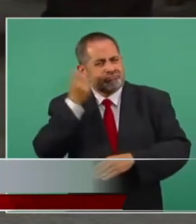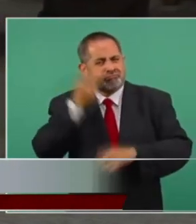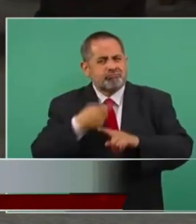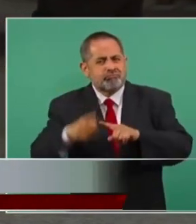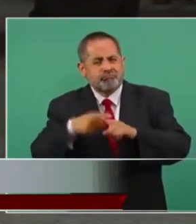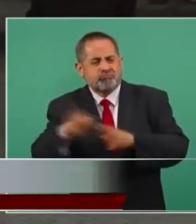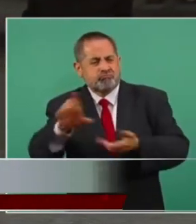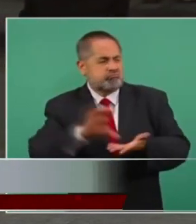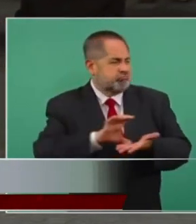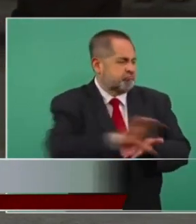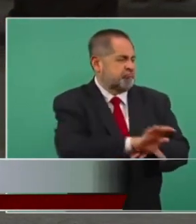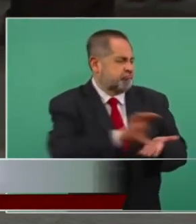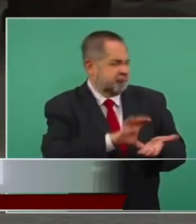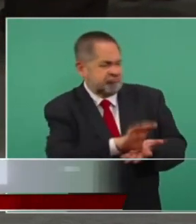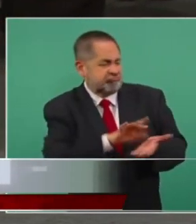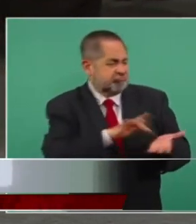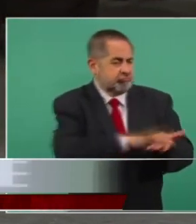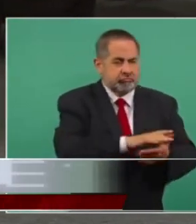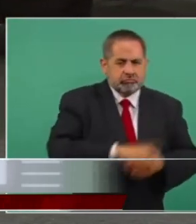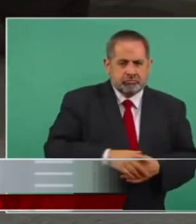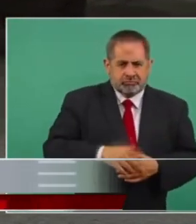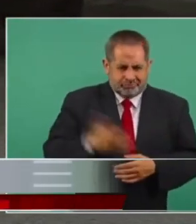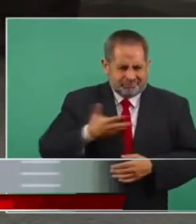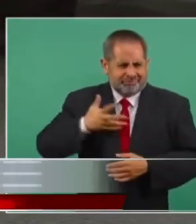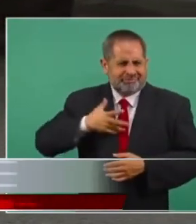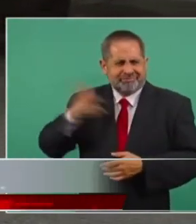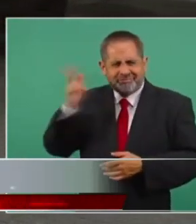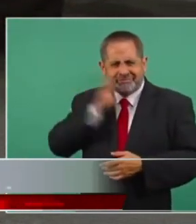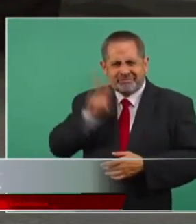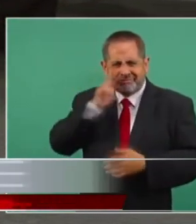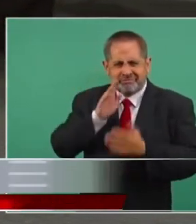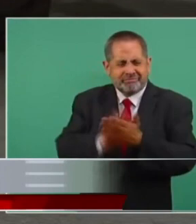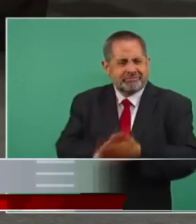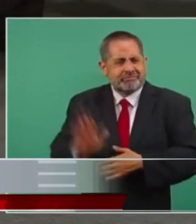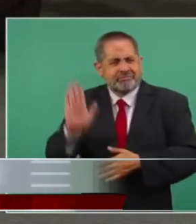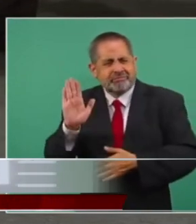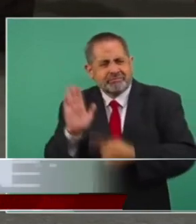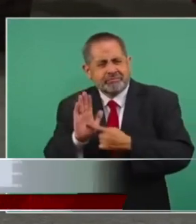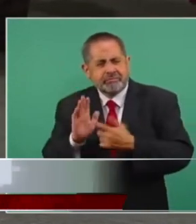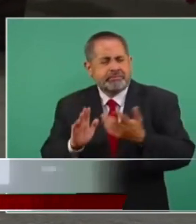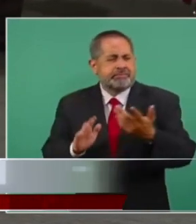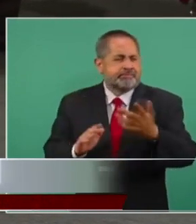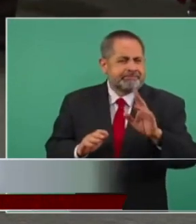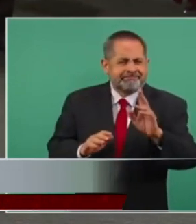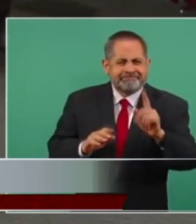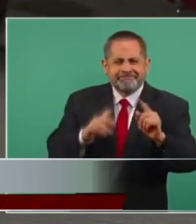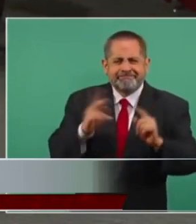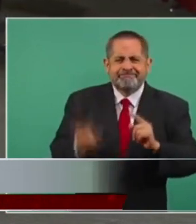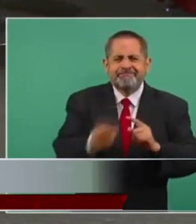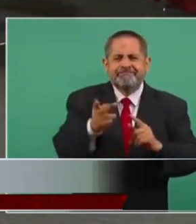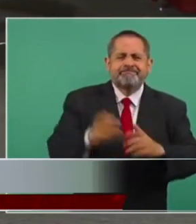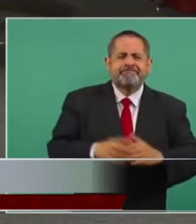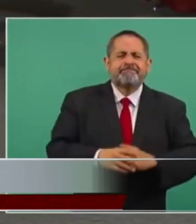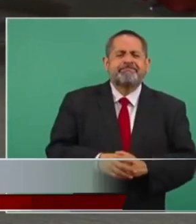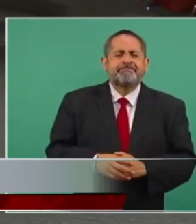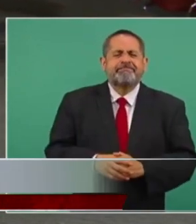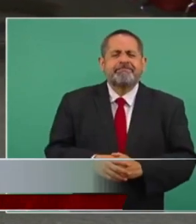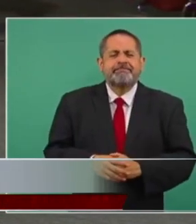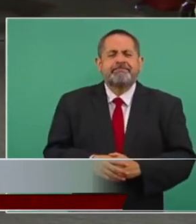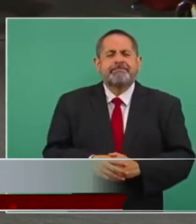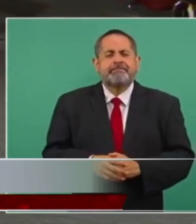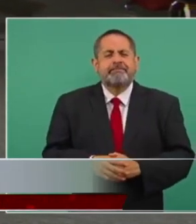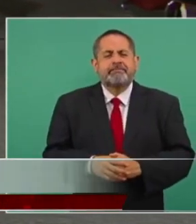eso está probado nada más una pregunta este